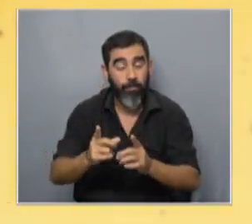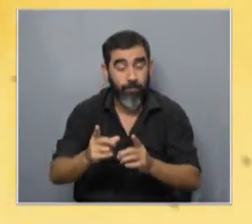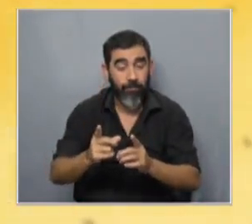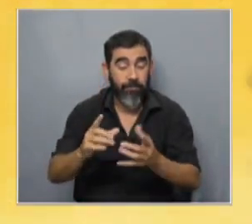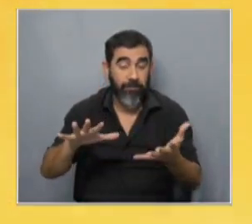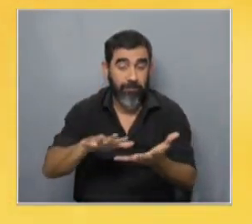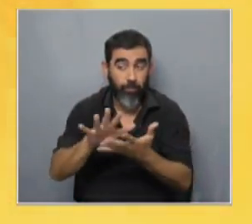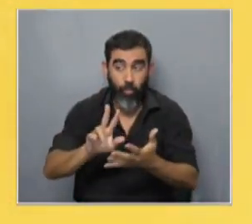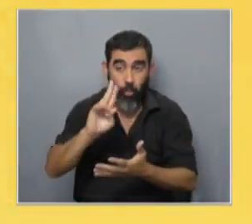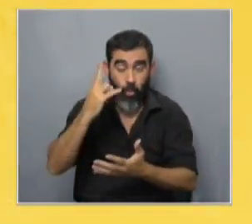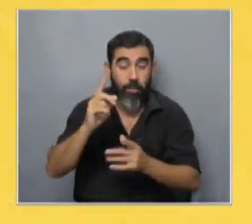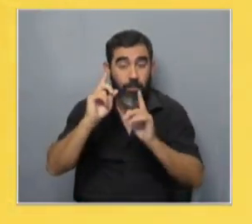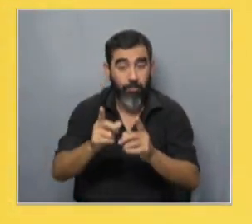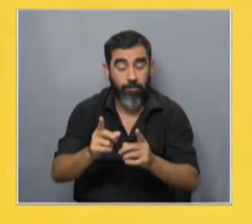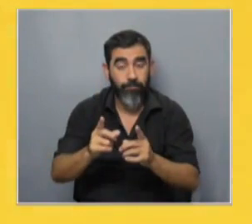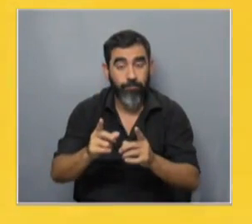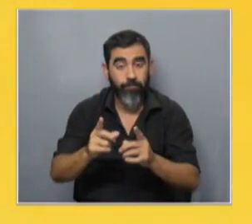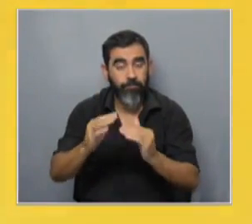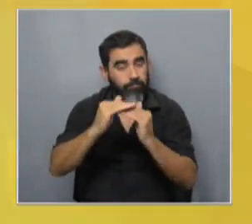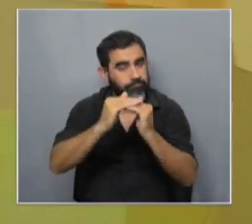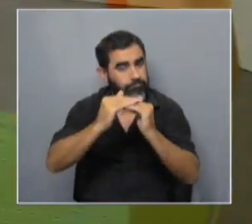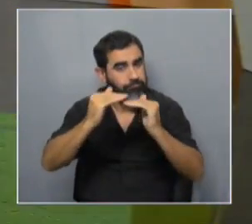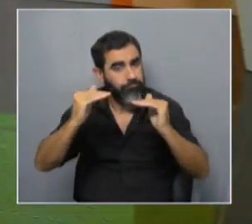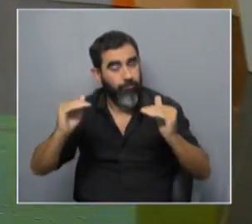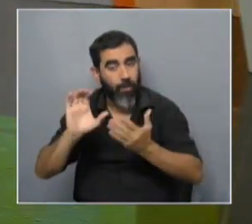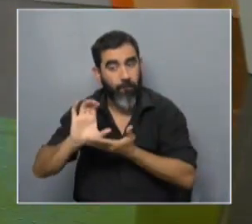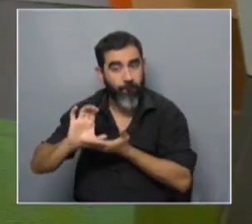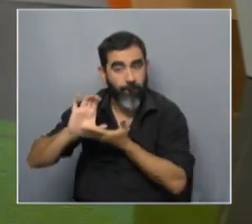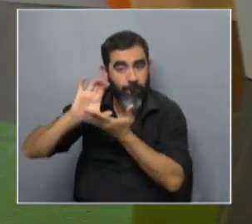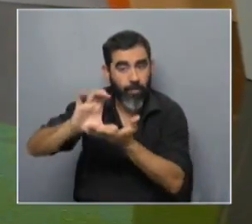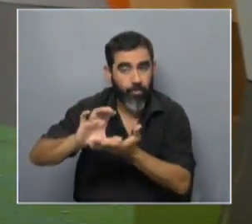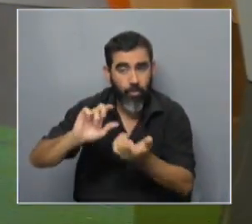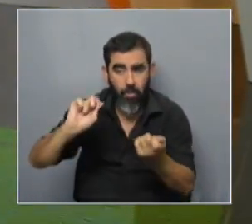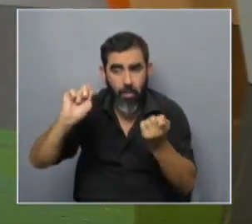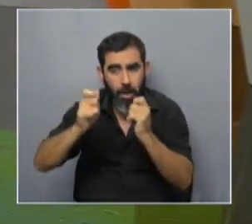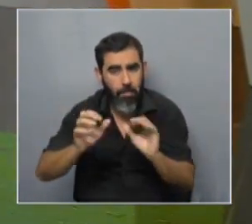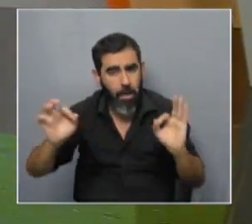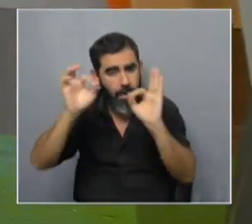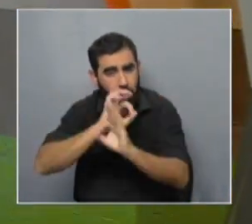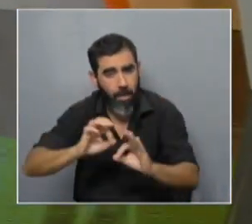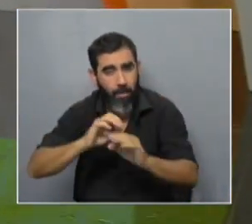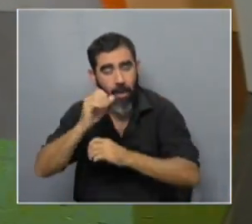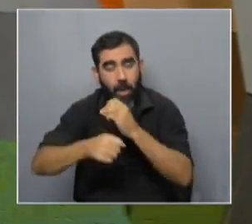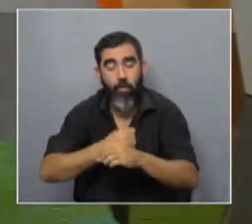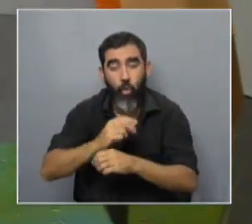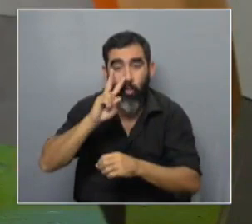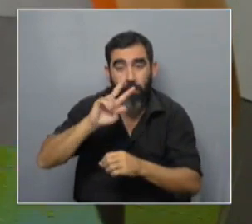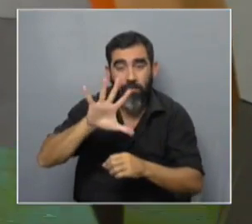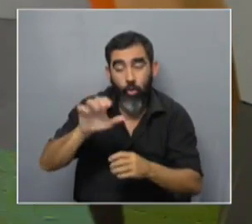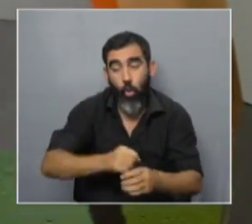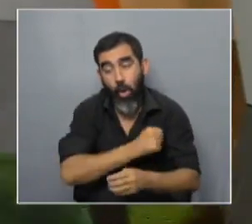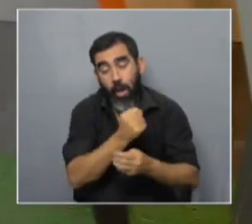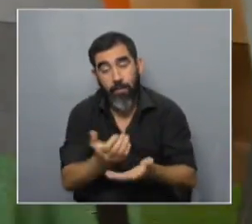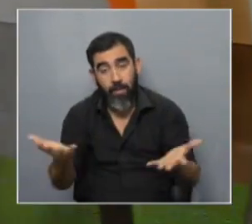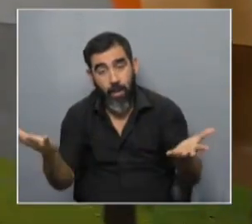situación de Uruguay como ven es de una estabilidad de inversión que no ha cambiado sustancialmente después del año 2005 Claro Hay otro